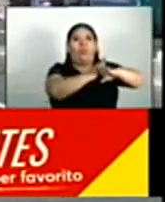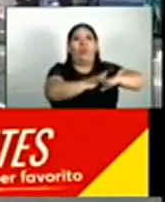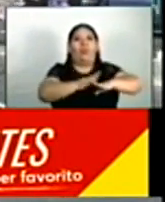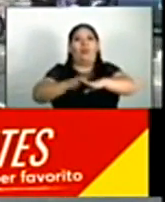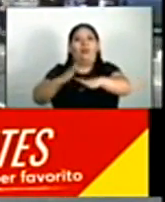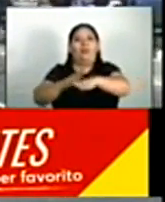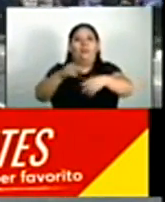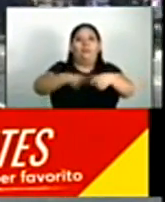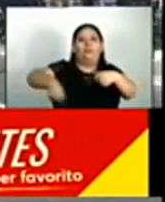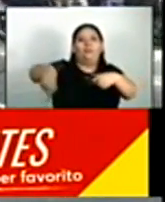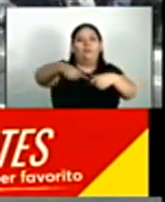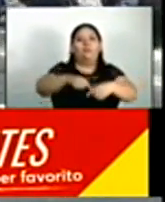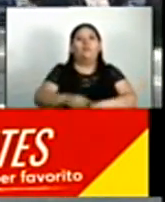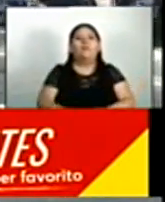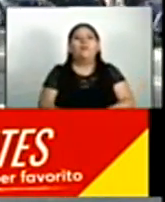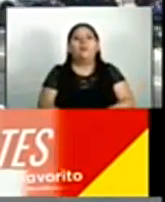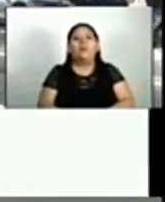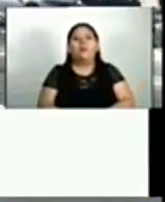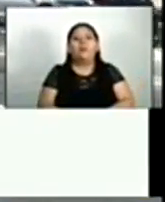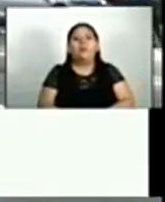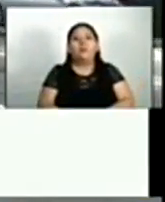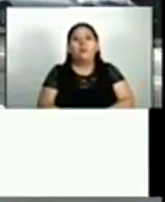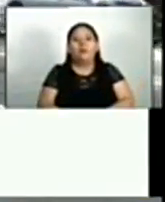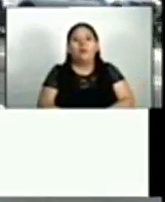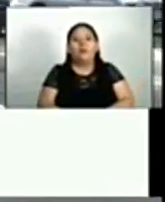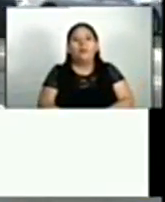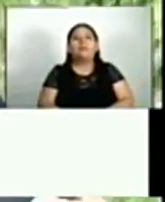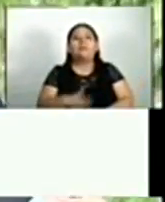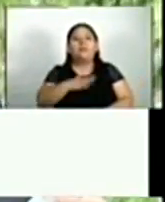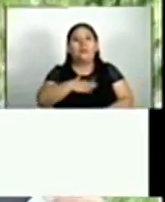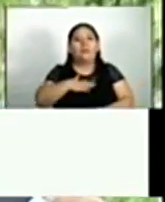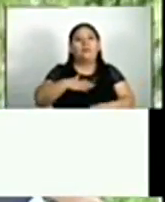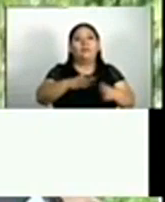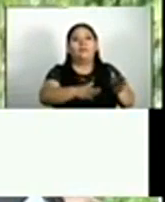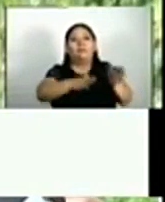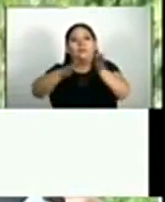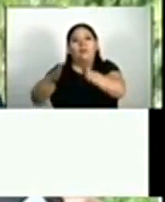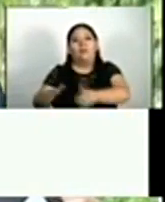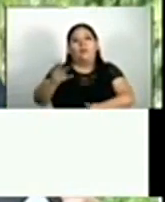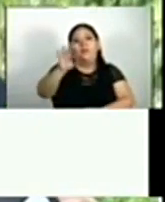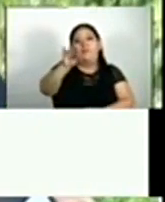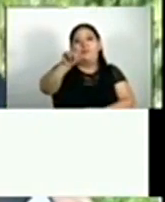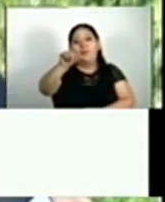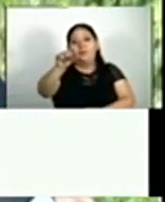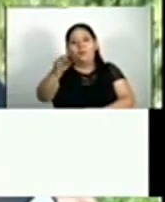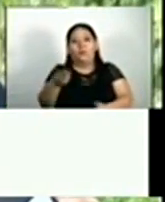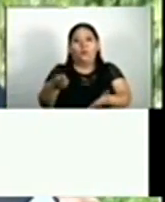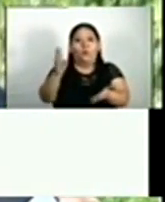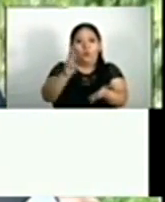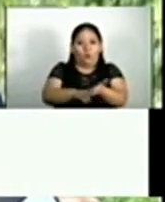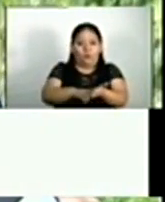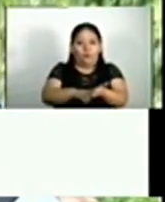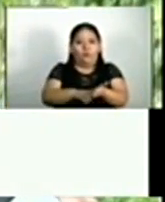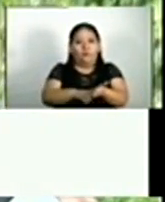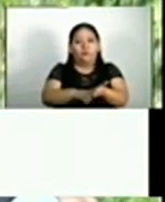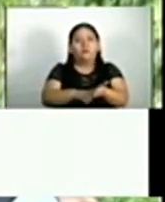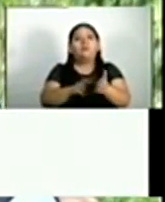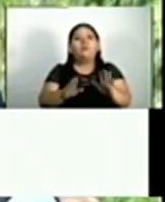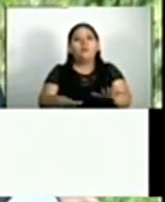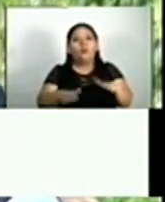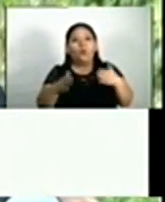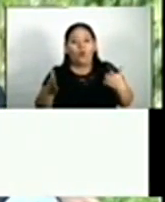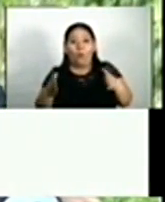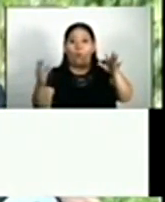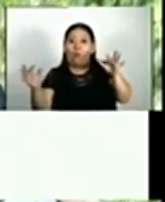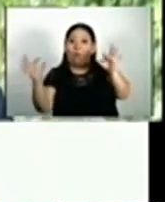en la rotonda. Hay una segunda fase dentro del mismo contrato, que es la conexión a un centro de